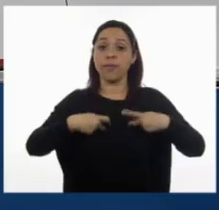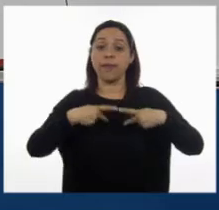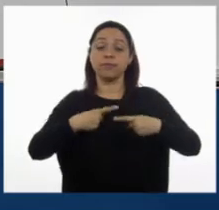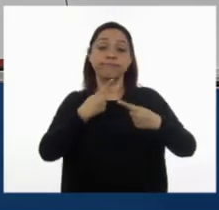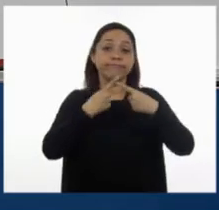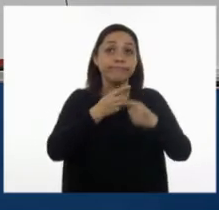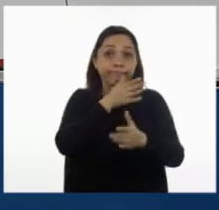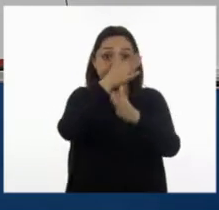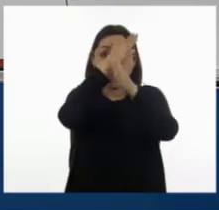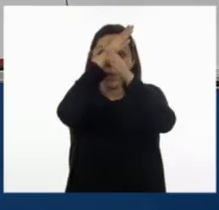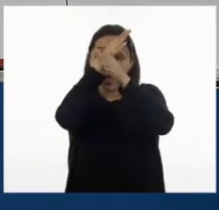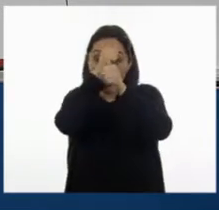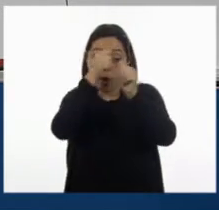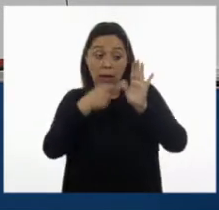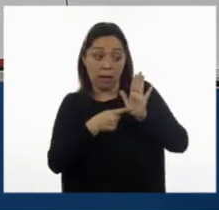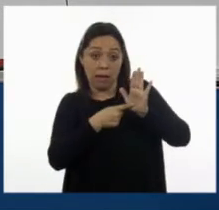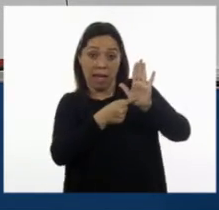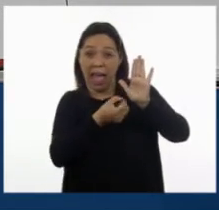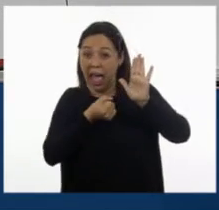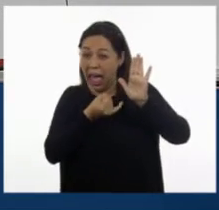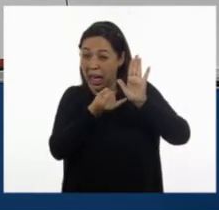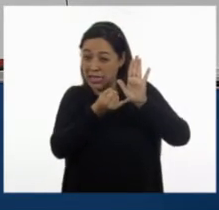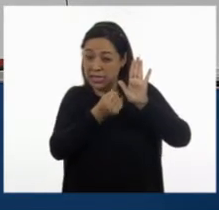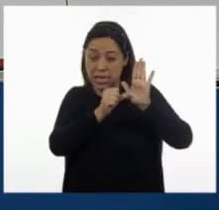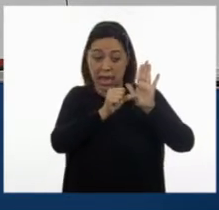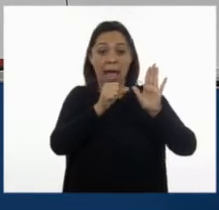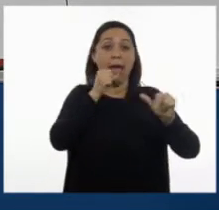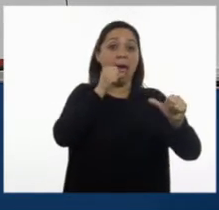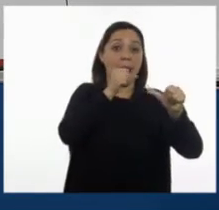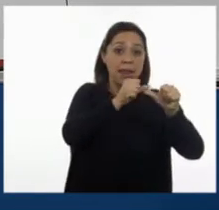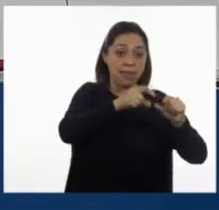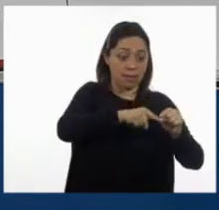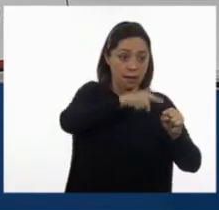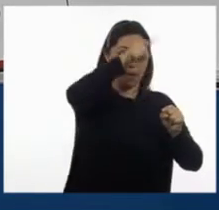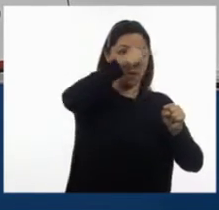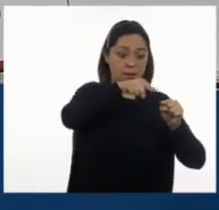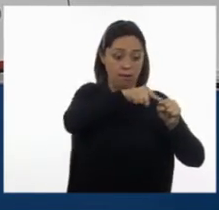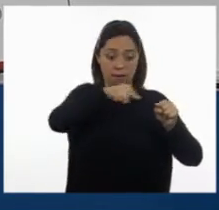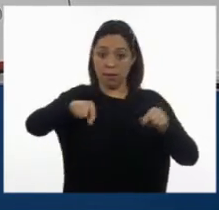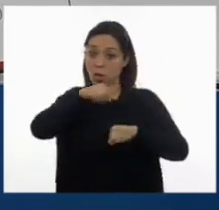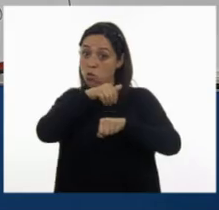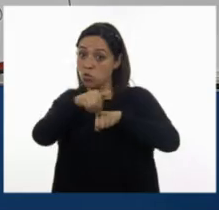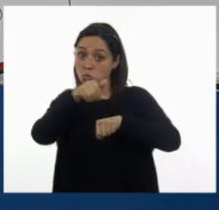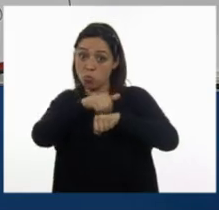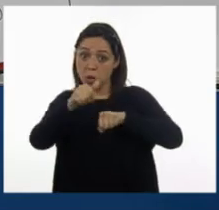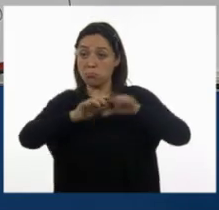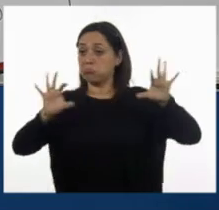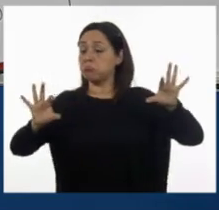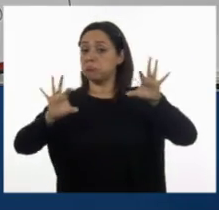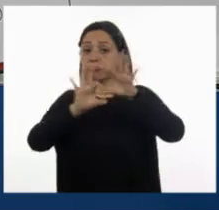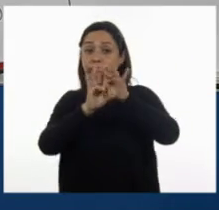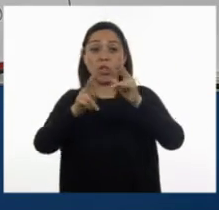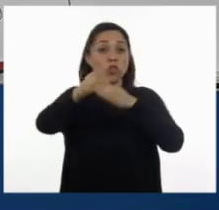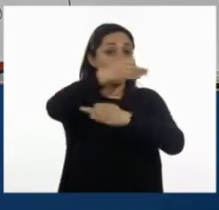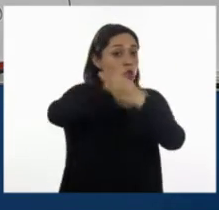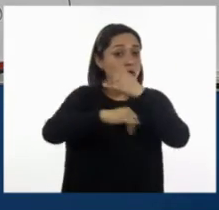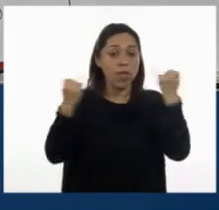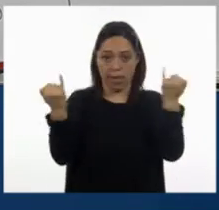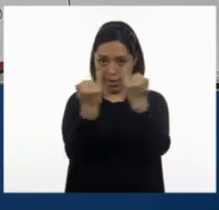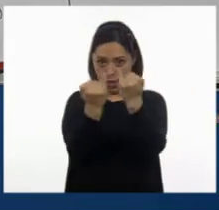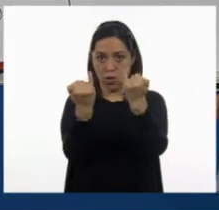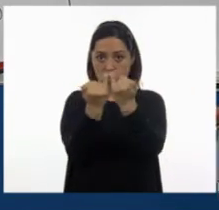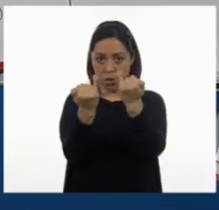de referencia, pues entonces sí, todos tendrían que estar ubicando los lugares de cada uno de ellos, igual como nosotros lo tenemos aquí en el pizarrón.